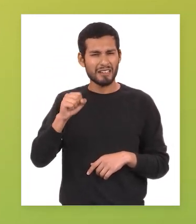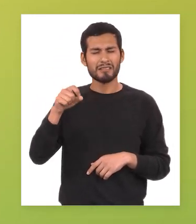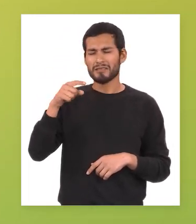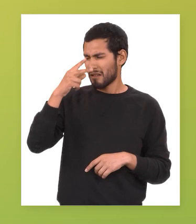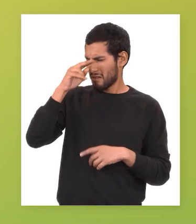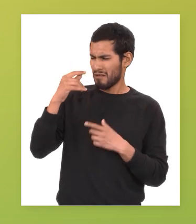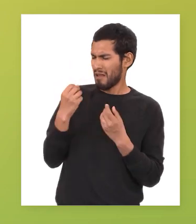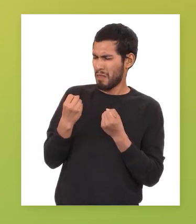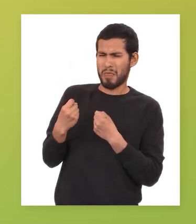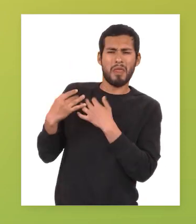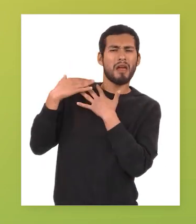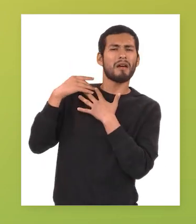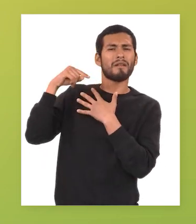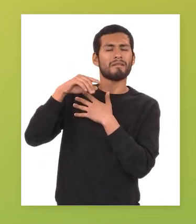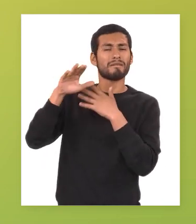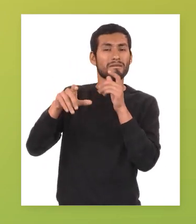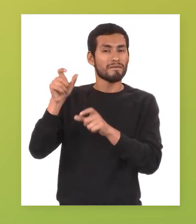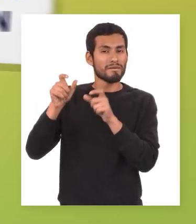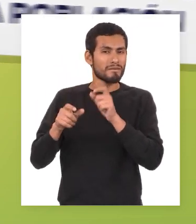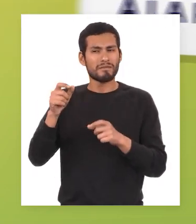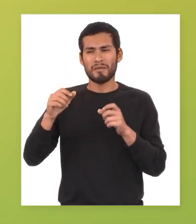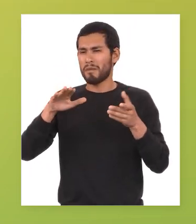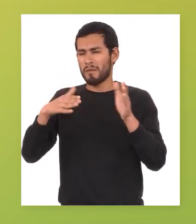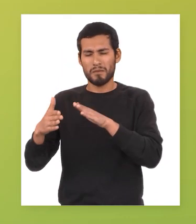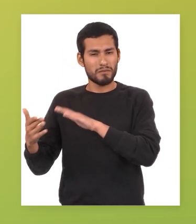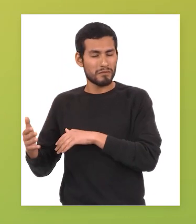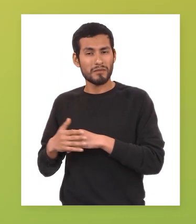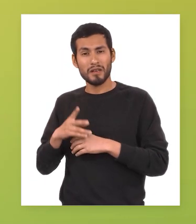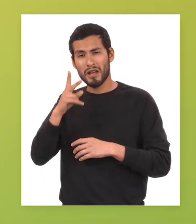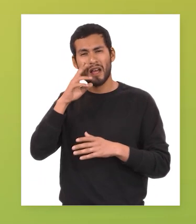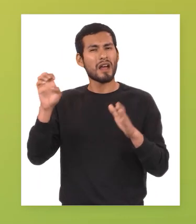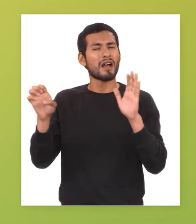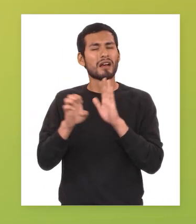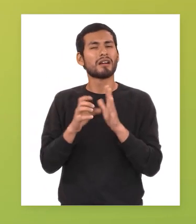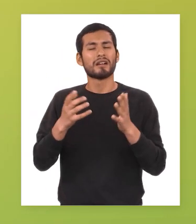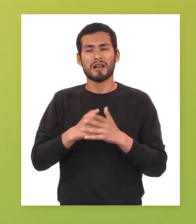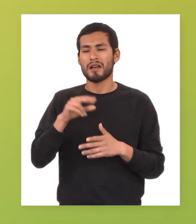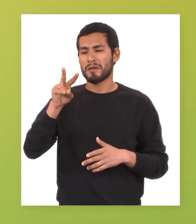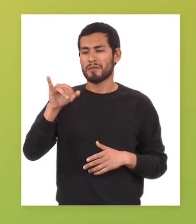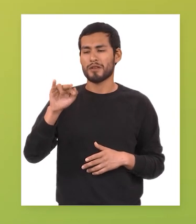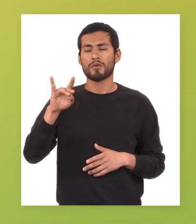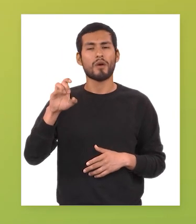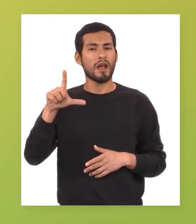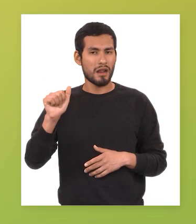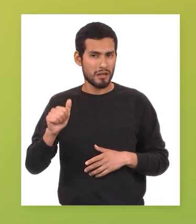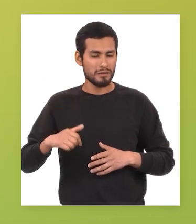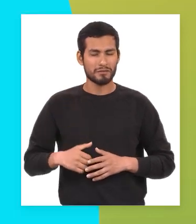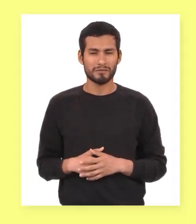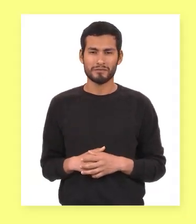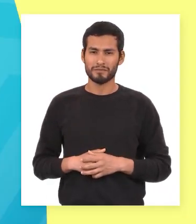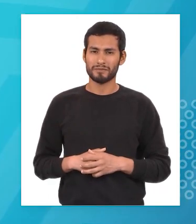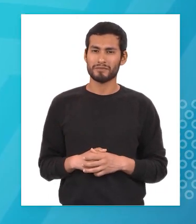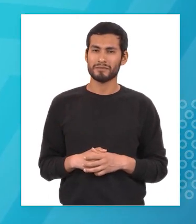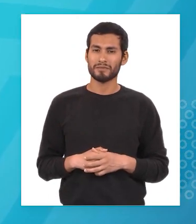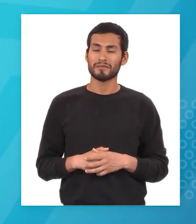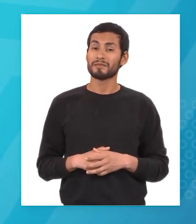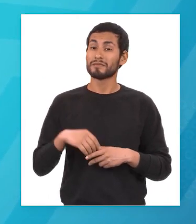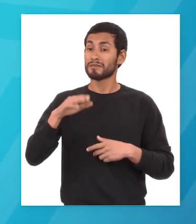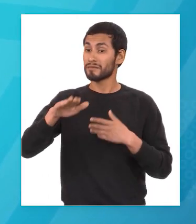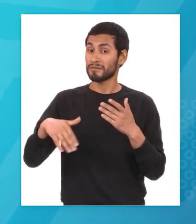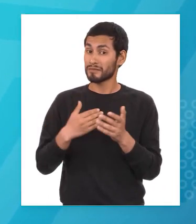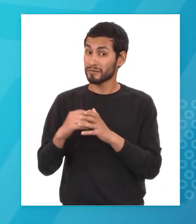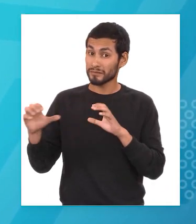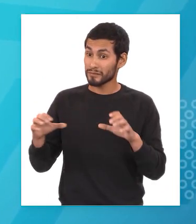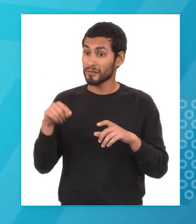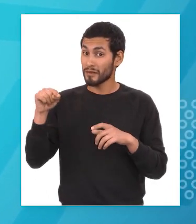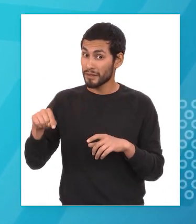epidemias que devastaron a la población un claro ejemplo es la viruela y como todo